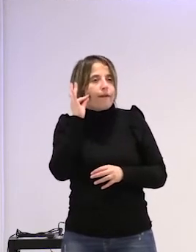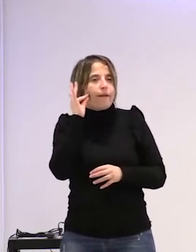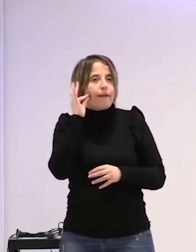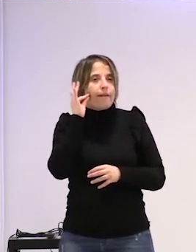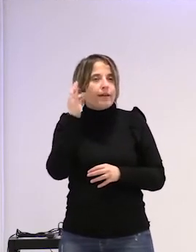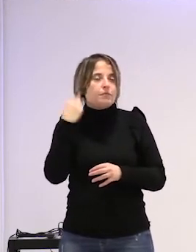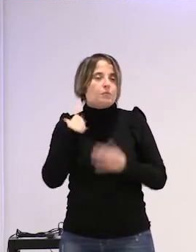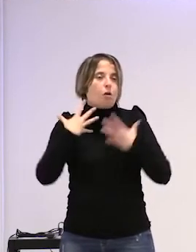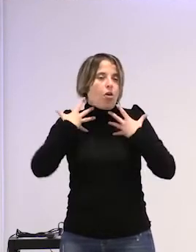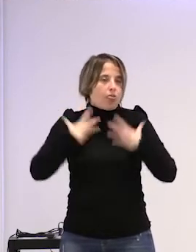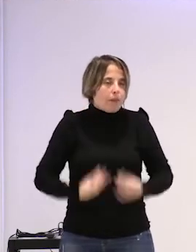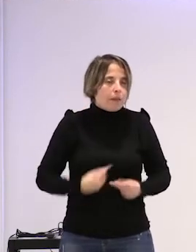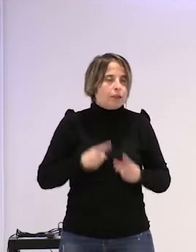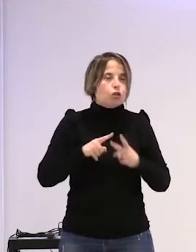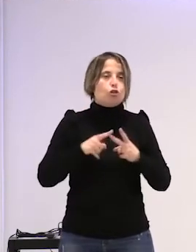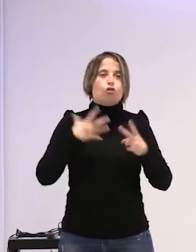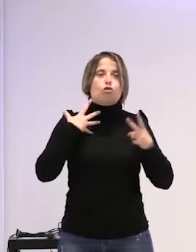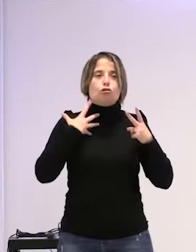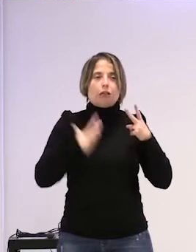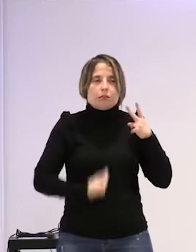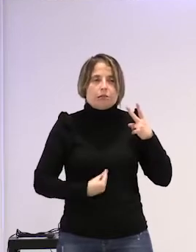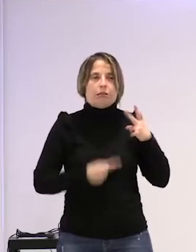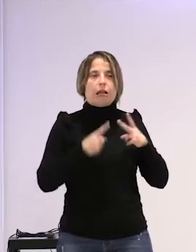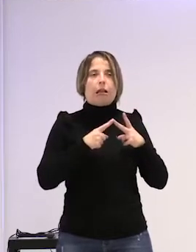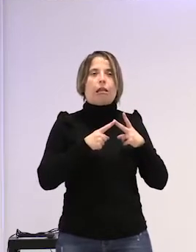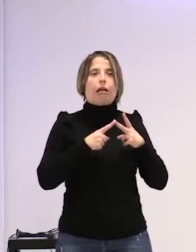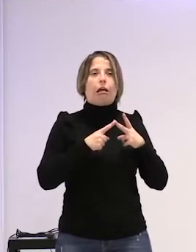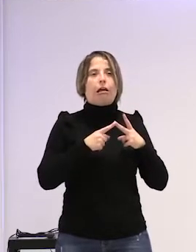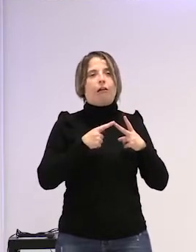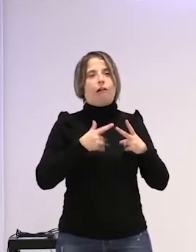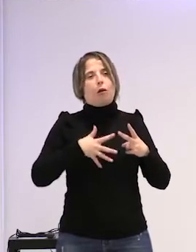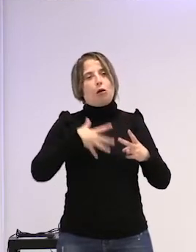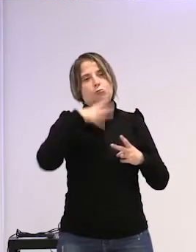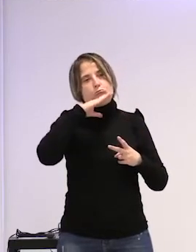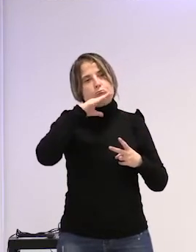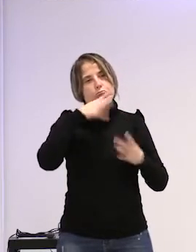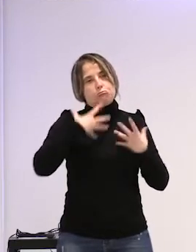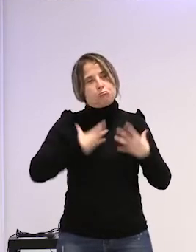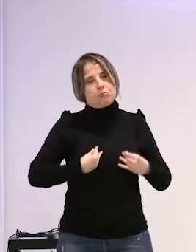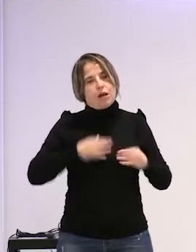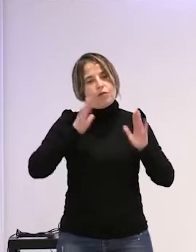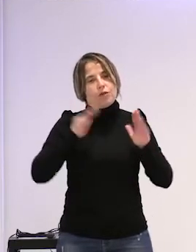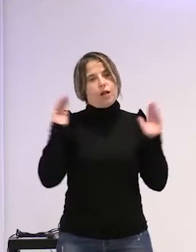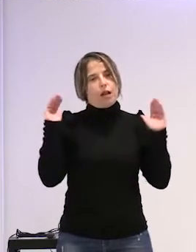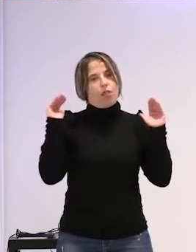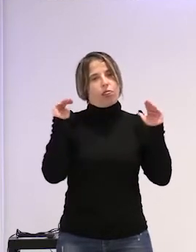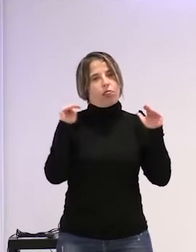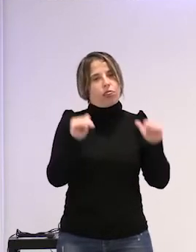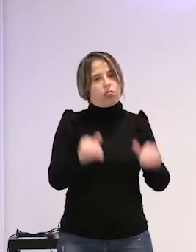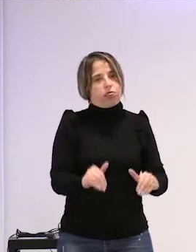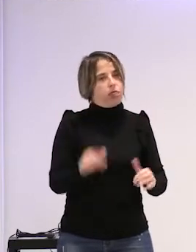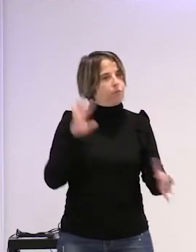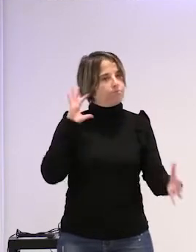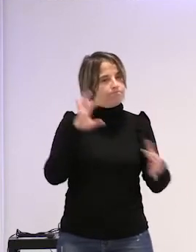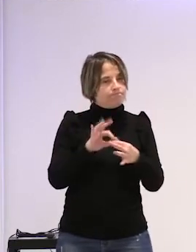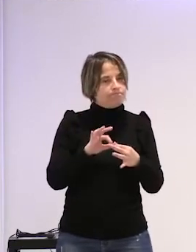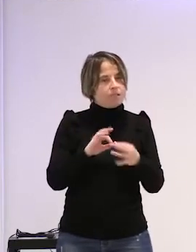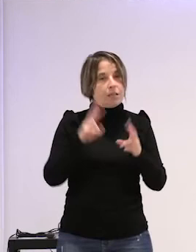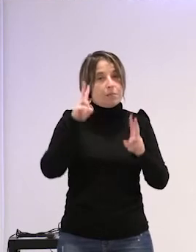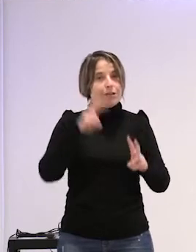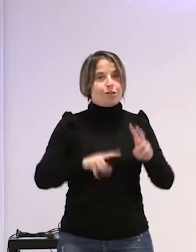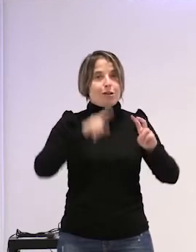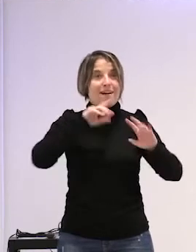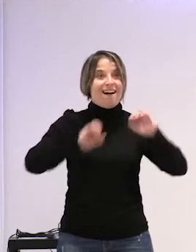depresión con la tristeza con todos los estados de ánimo que tienden a llevarnos a la baja pero con la disforia